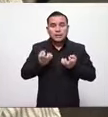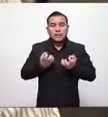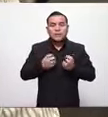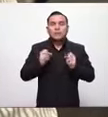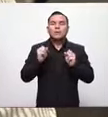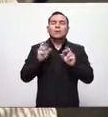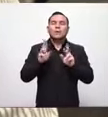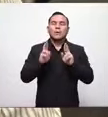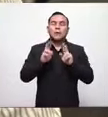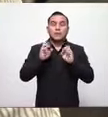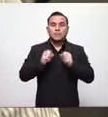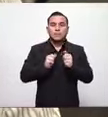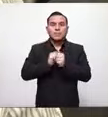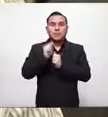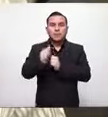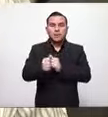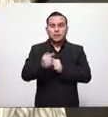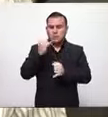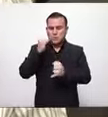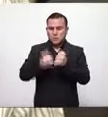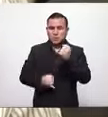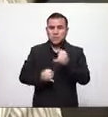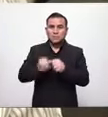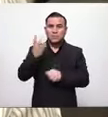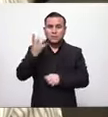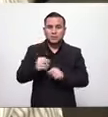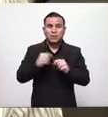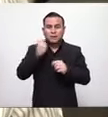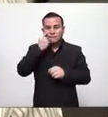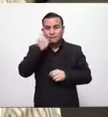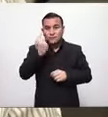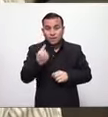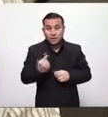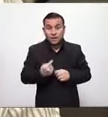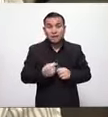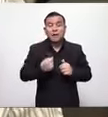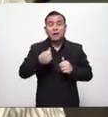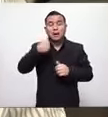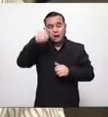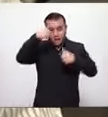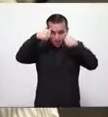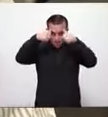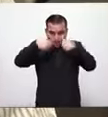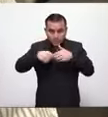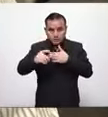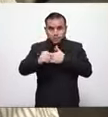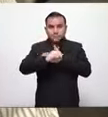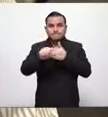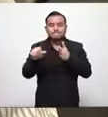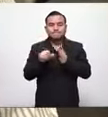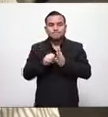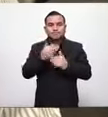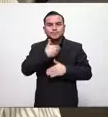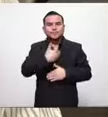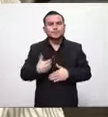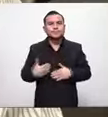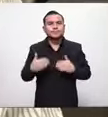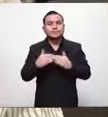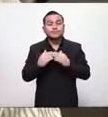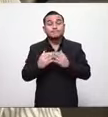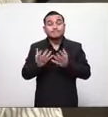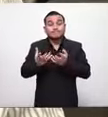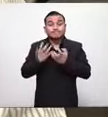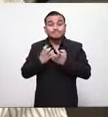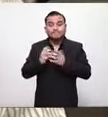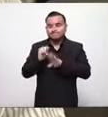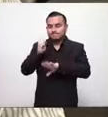esperanzas de que podamos aún a última hora buscar acuerdos algún tipo de acuerdo pero creo que también se tiene que